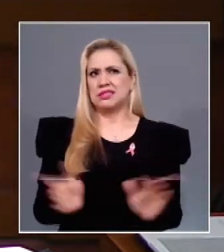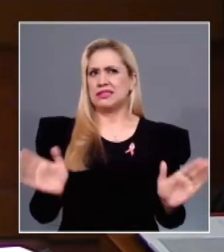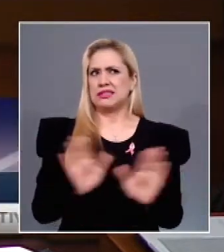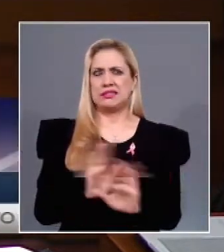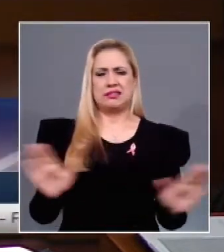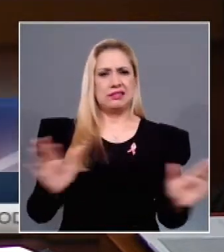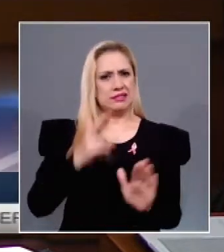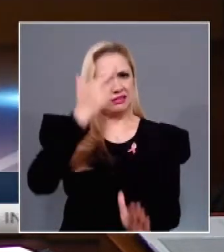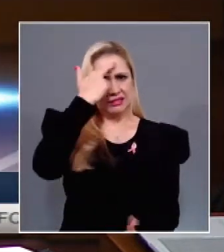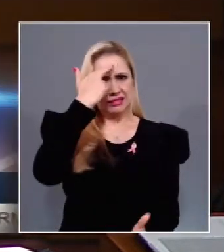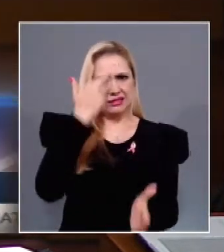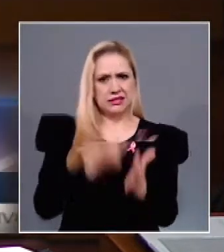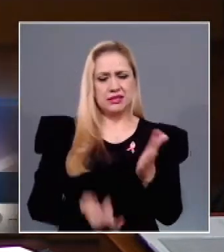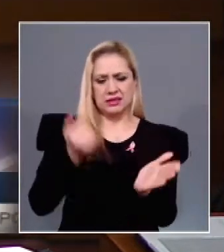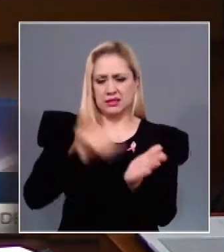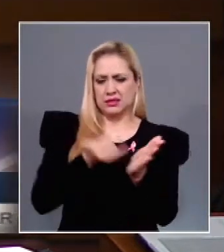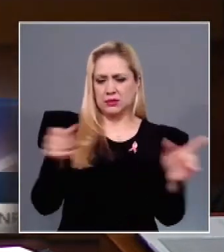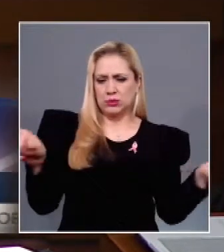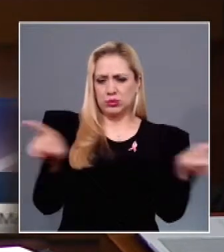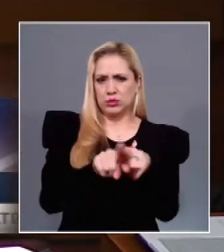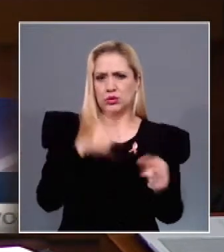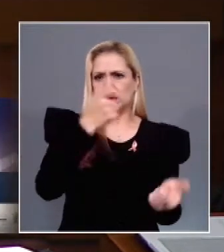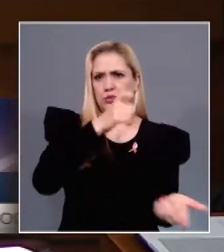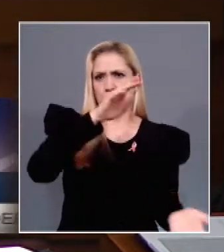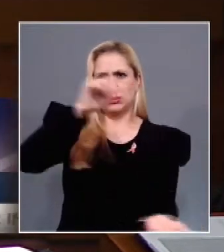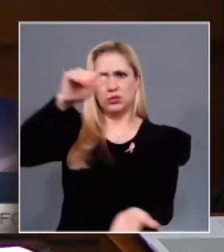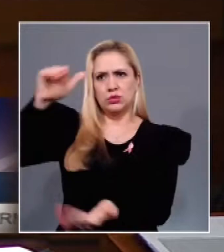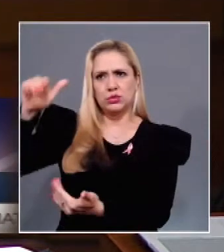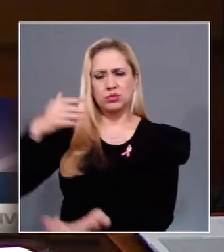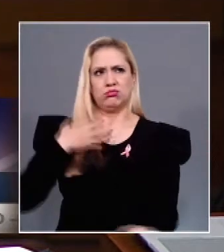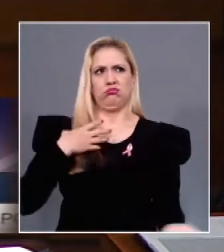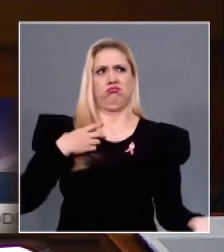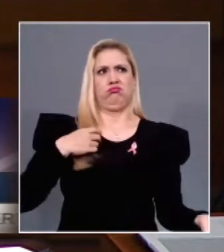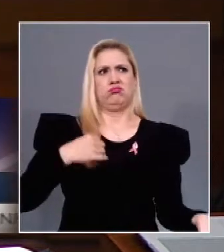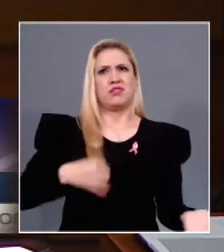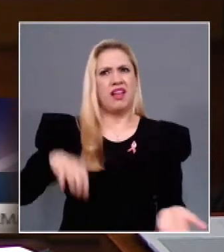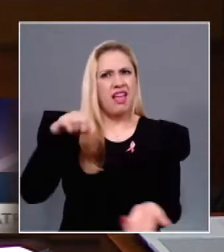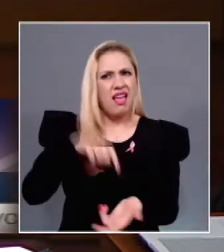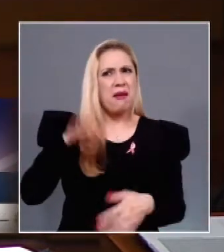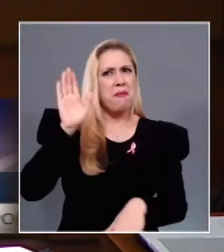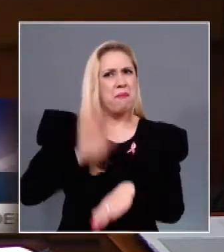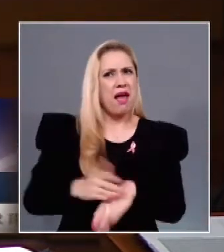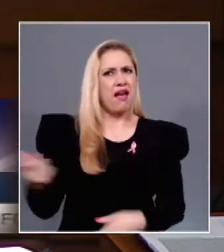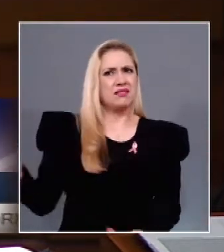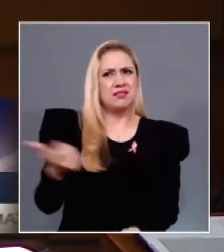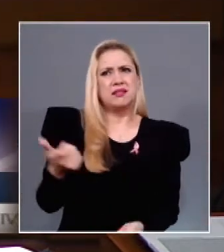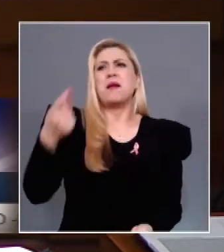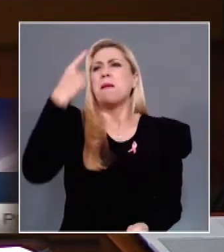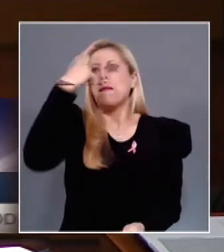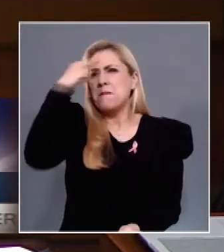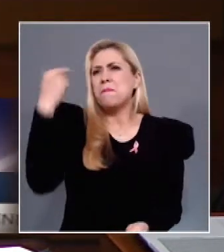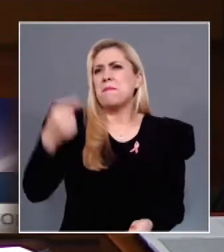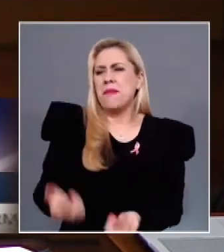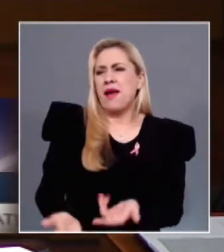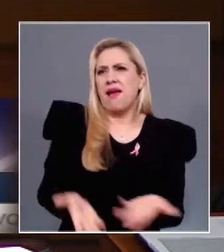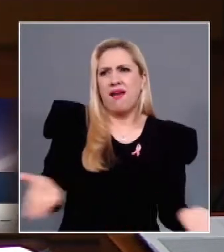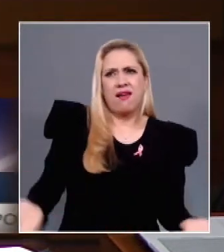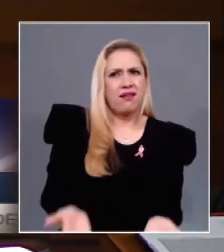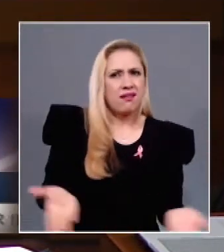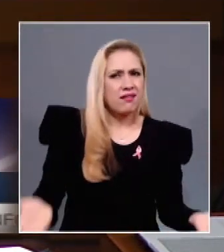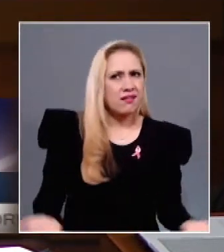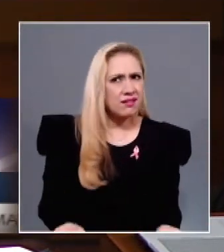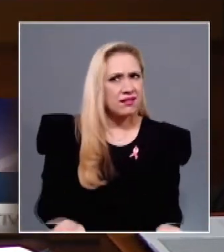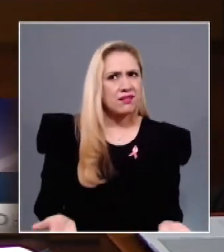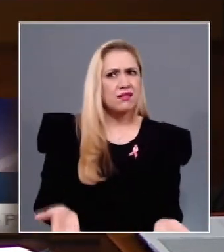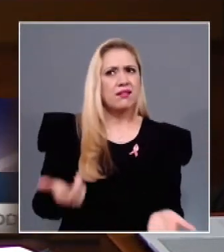tributaria, puesto que el impuesto adicional no atiende a la verdadera capacidad contributiva de los causantes, pues la realización de pagos de las